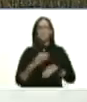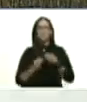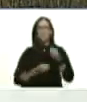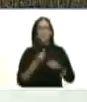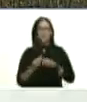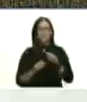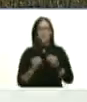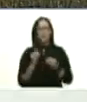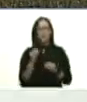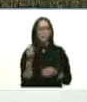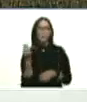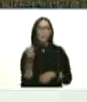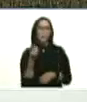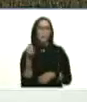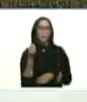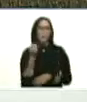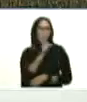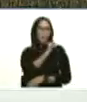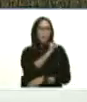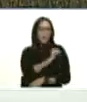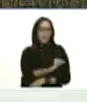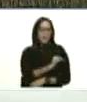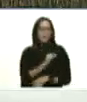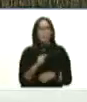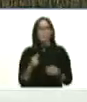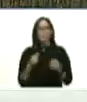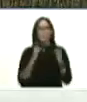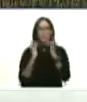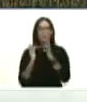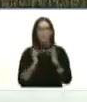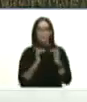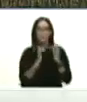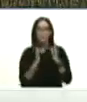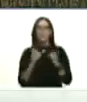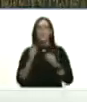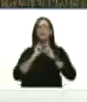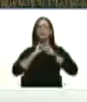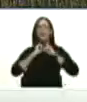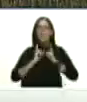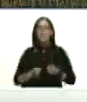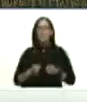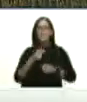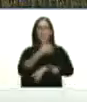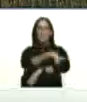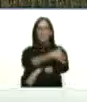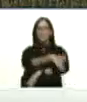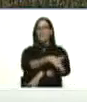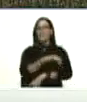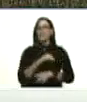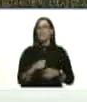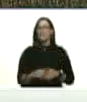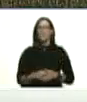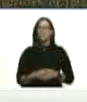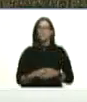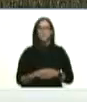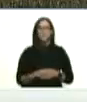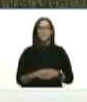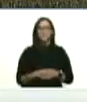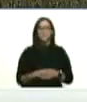heridas en las vías de comunicación en las carreteras en las autopistas en la vialidad en general